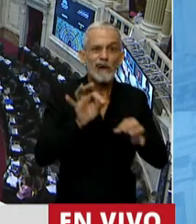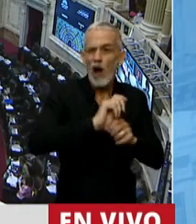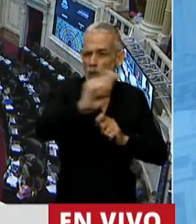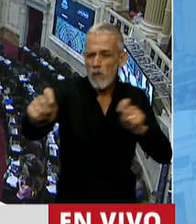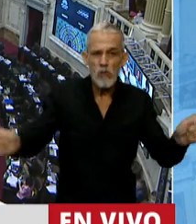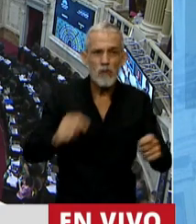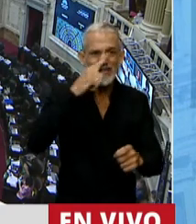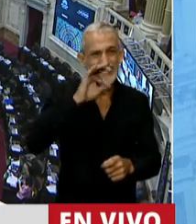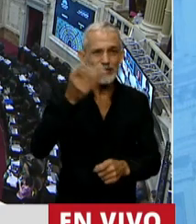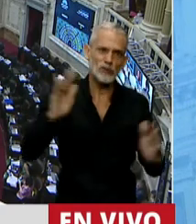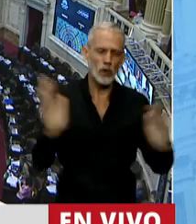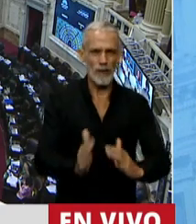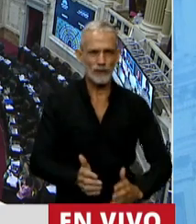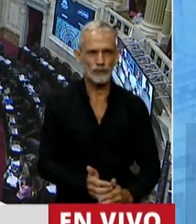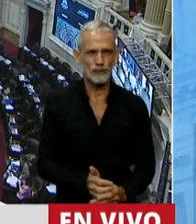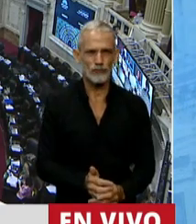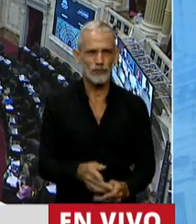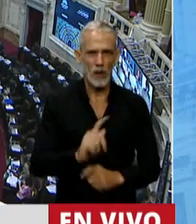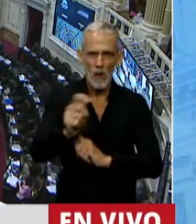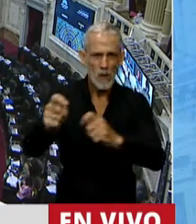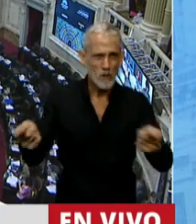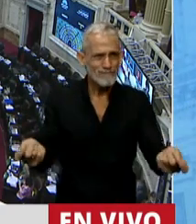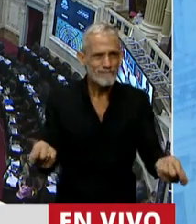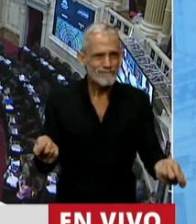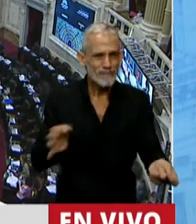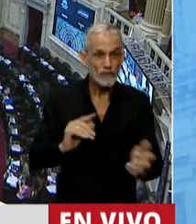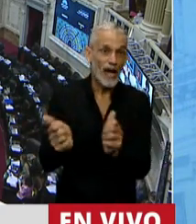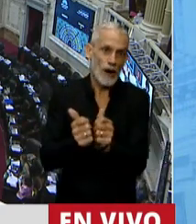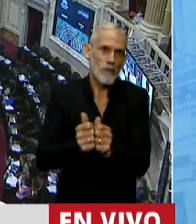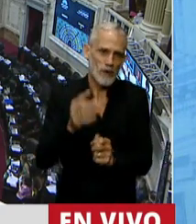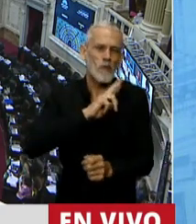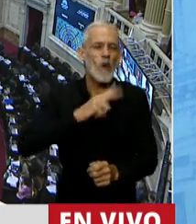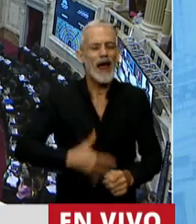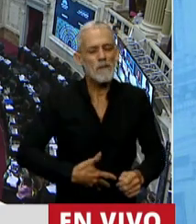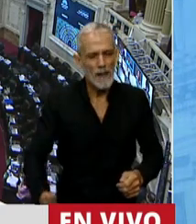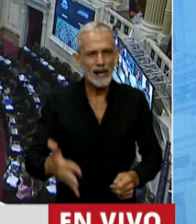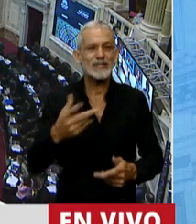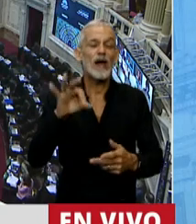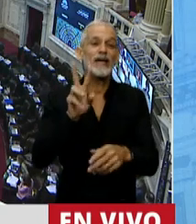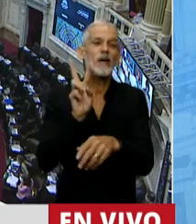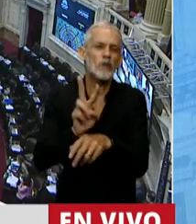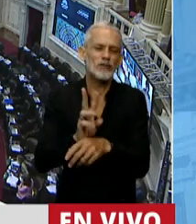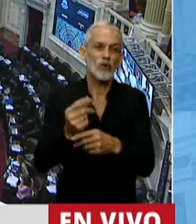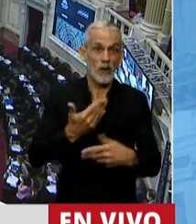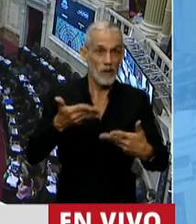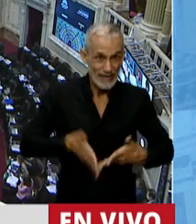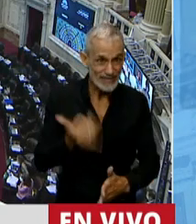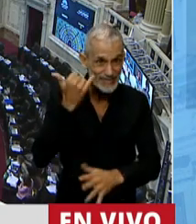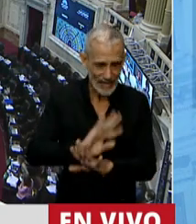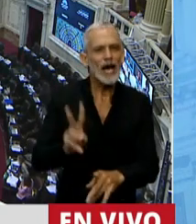70% y desde ya el acompañamiento a las mujeres embarazadas y la protección de la maternidad.